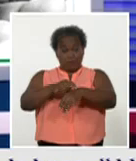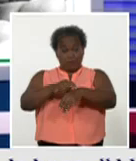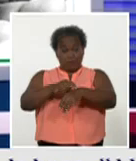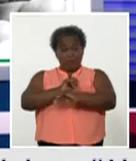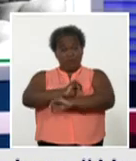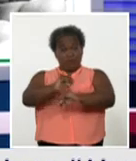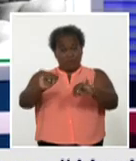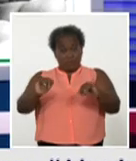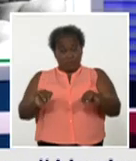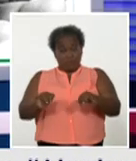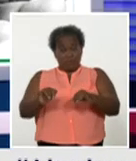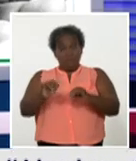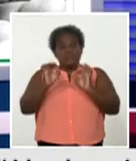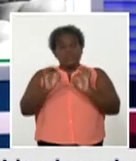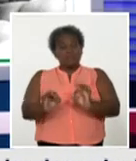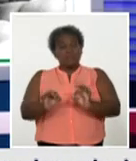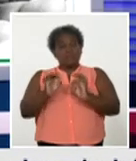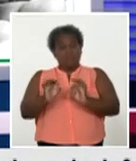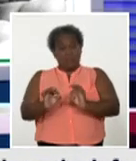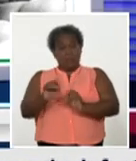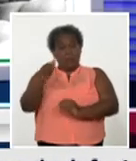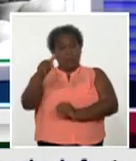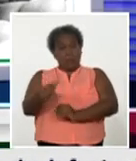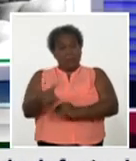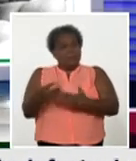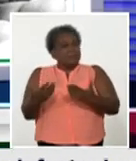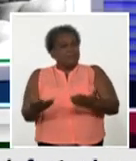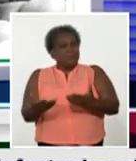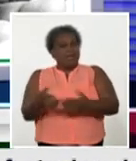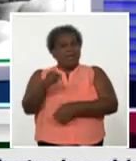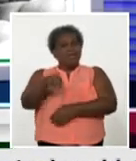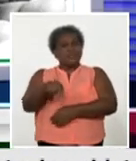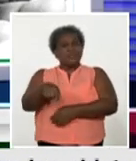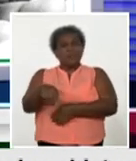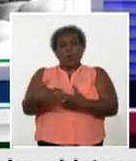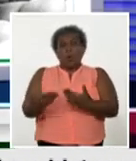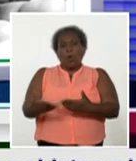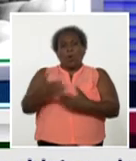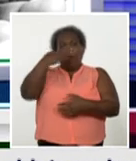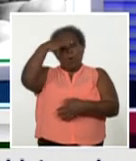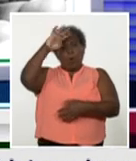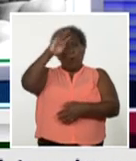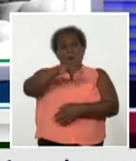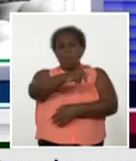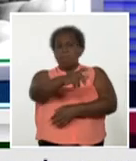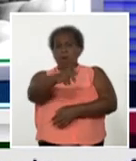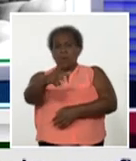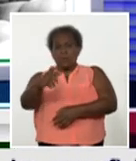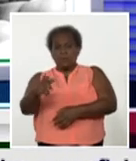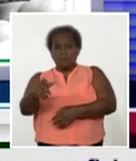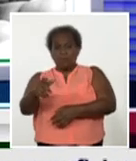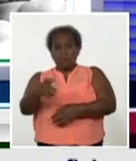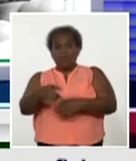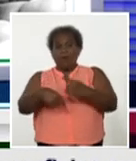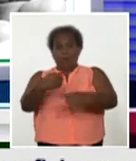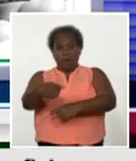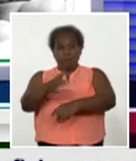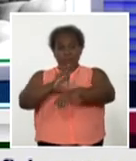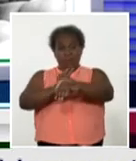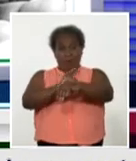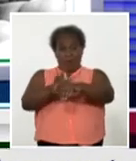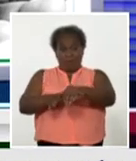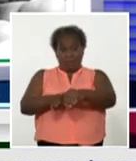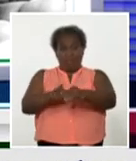Prensa, siempre dedicado el jueves a la actualización de la estrategia cubana de vacunación anticovid-19. Estaremos dialogando